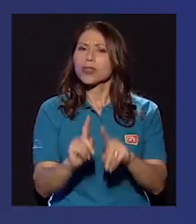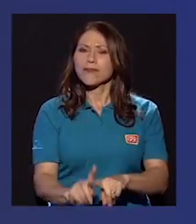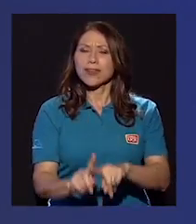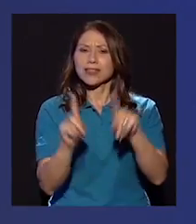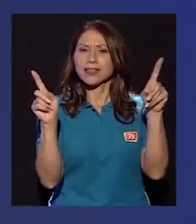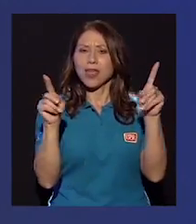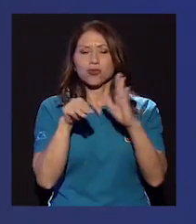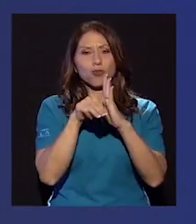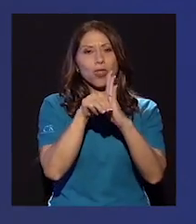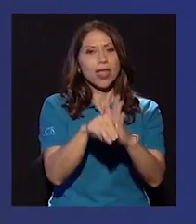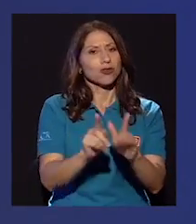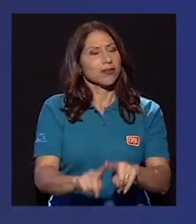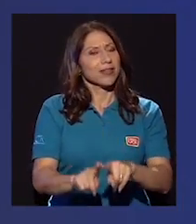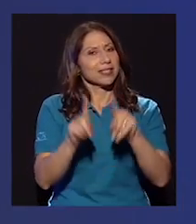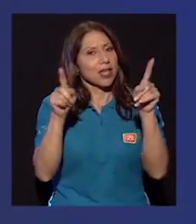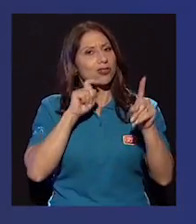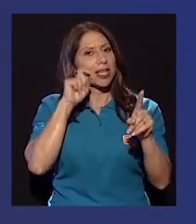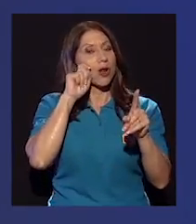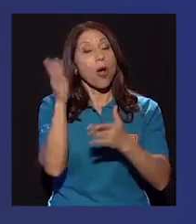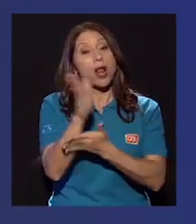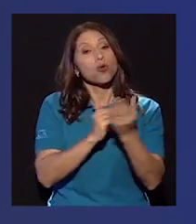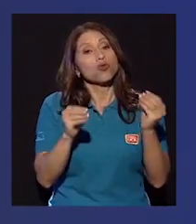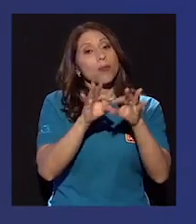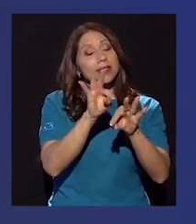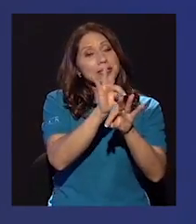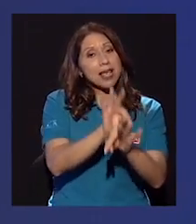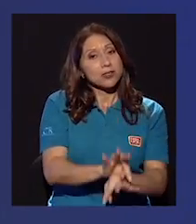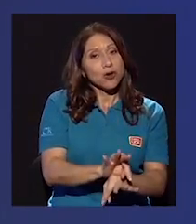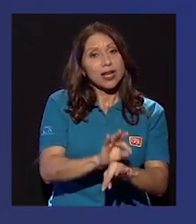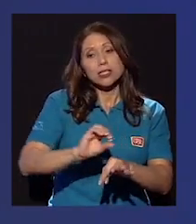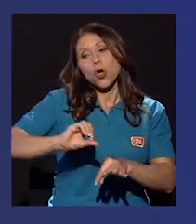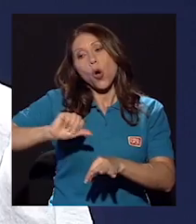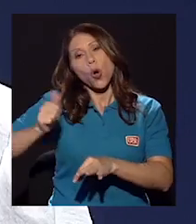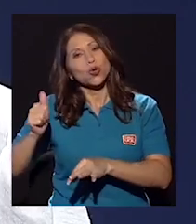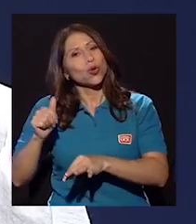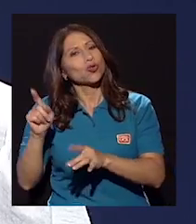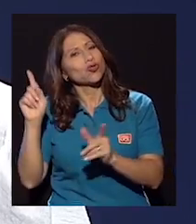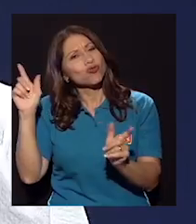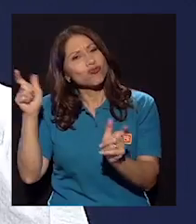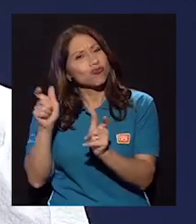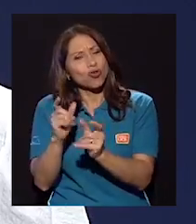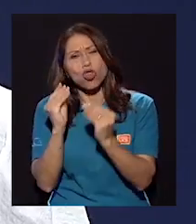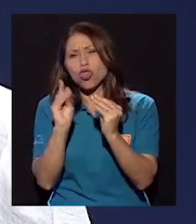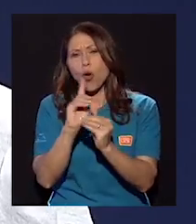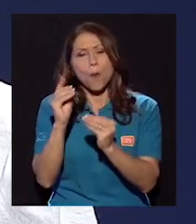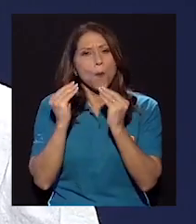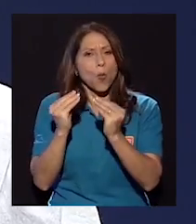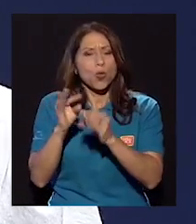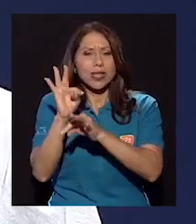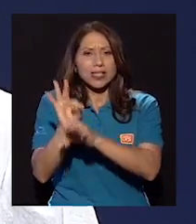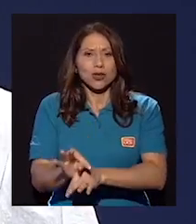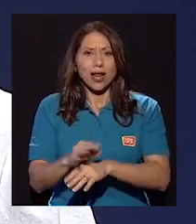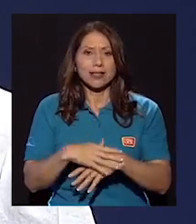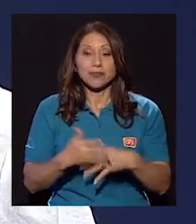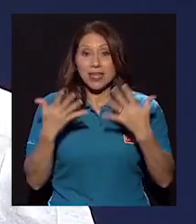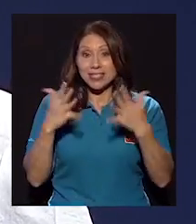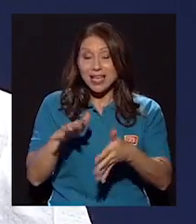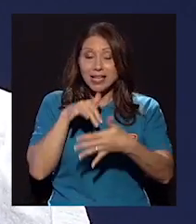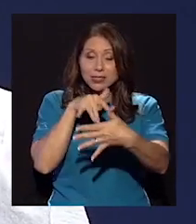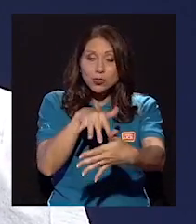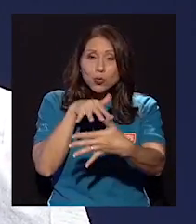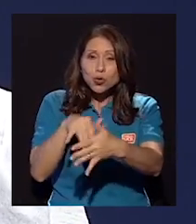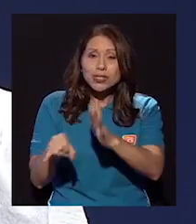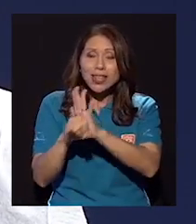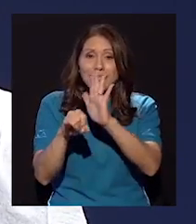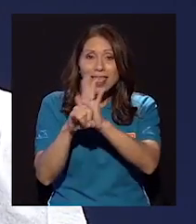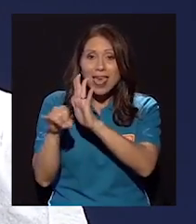modelos muy diferenciados de género, algunos más tradicionales, otros teóricamente menos tradicionales. Lo que han descubierto o lo que